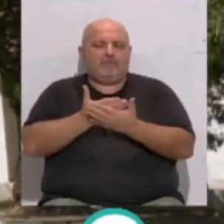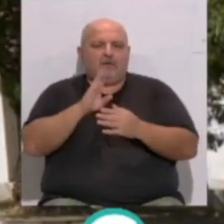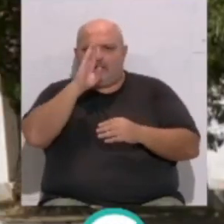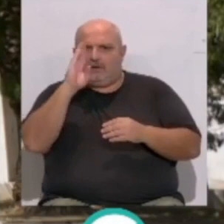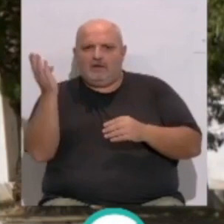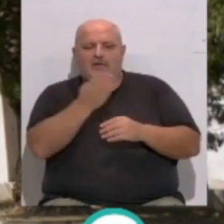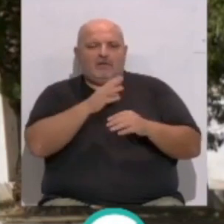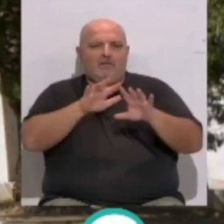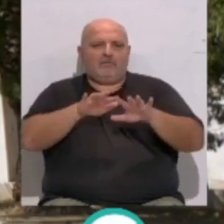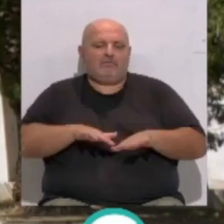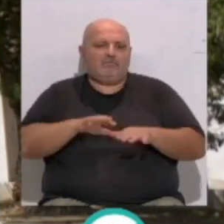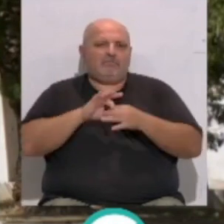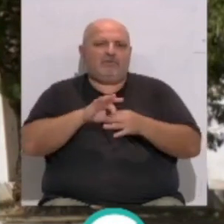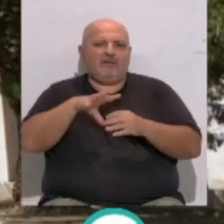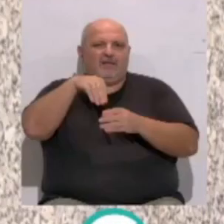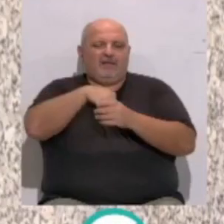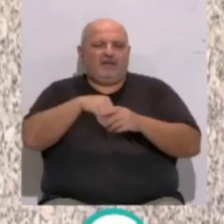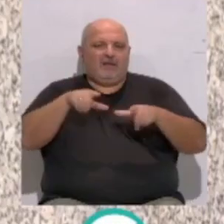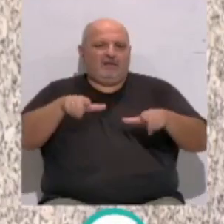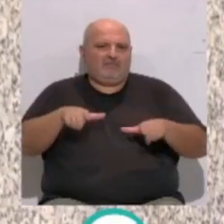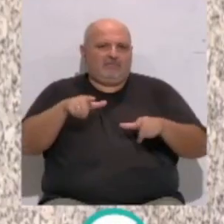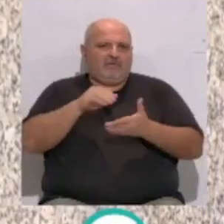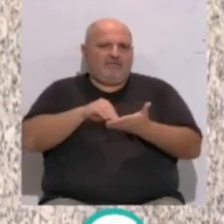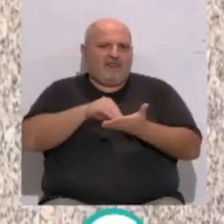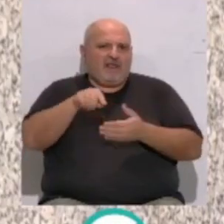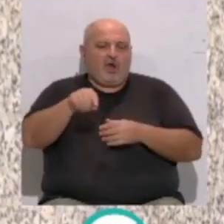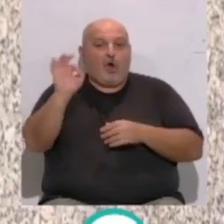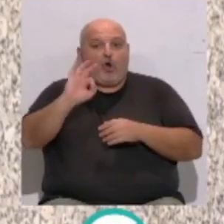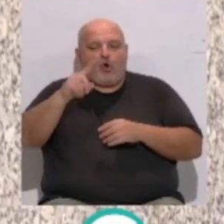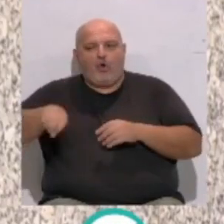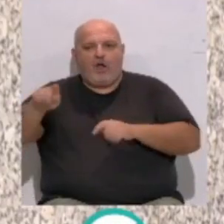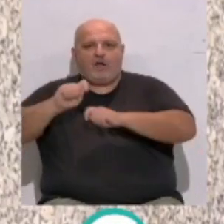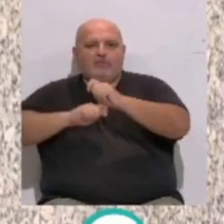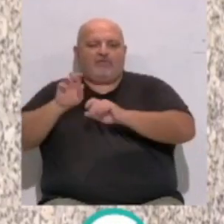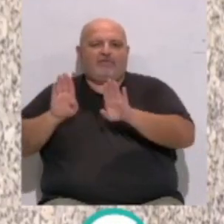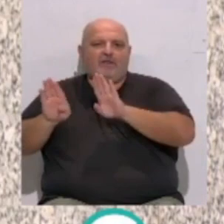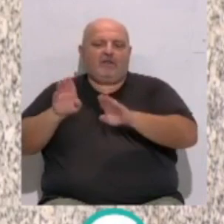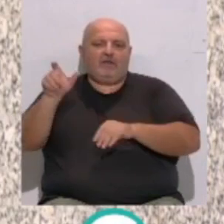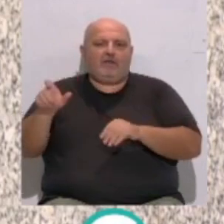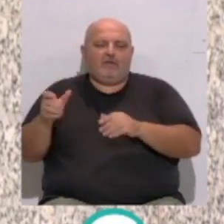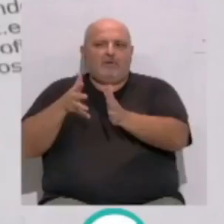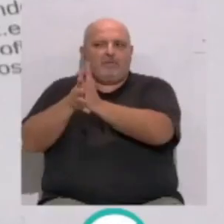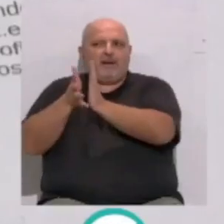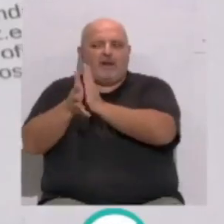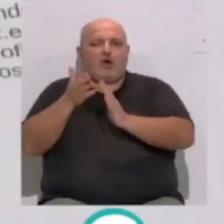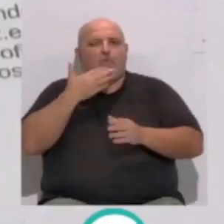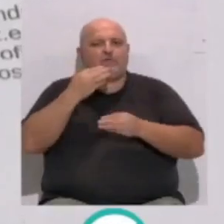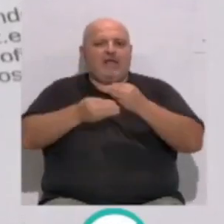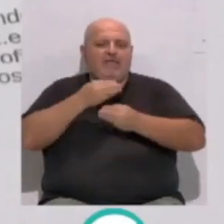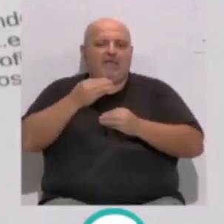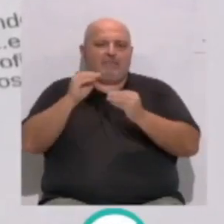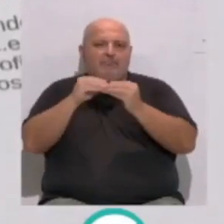través de un formulario al efecto en las instalaciones de Eléctrica de Cádiz o en las asociaciones vecinales a cuyos representantes se ha explicado cómo